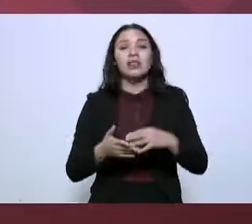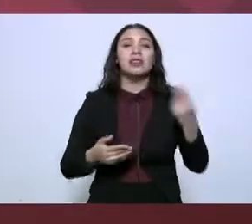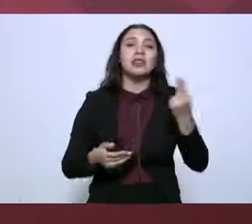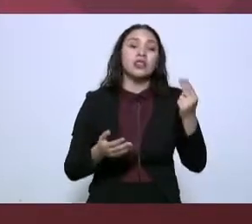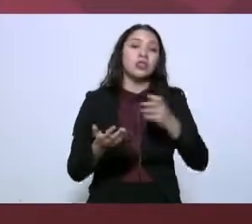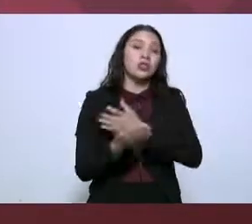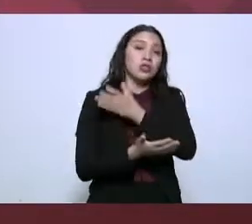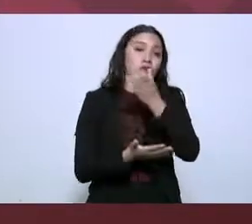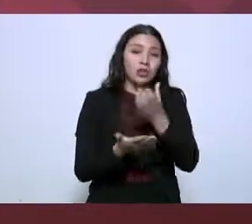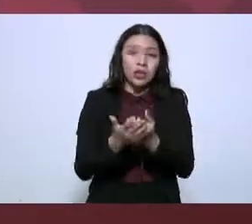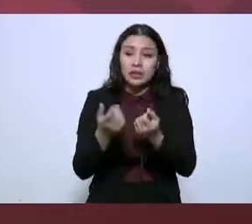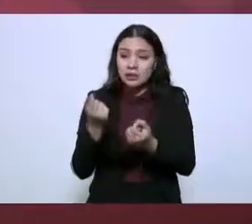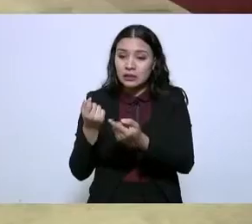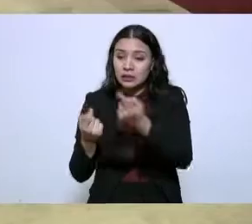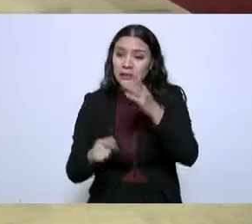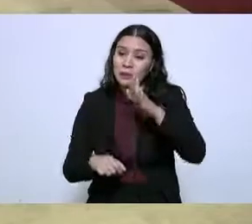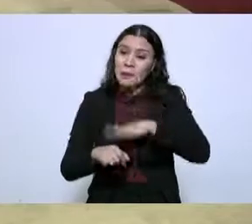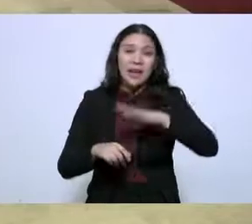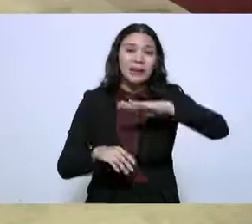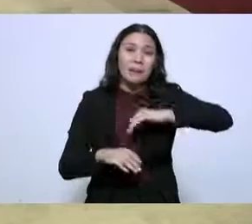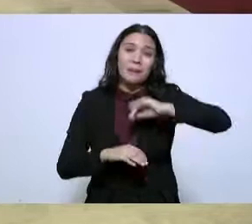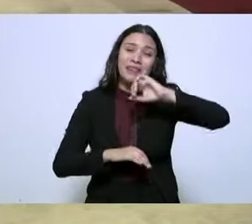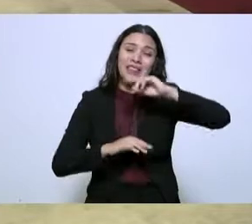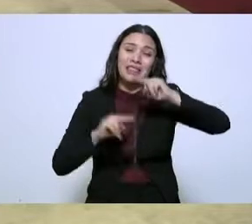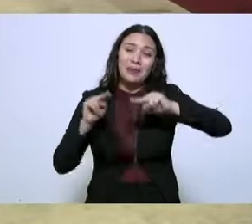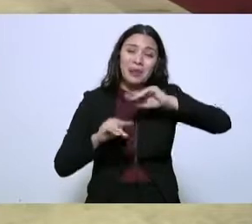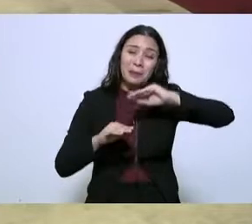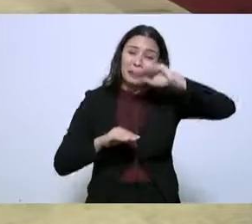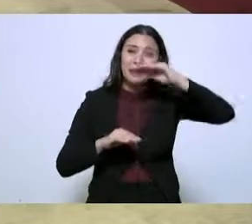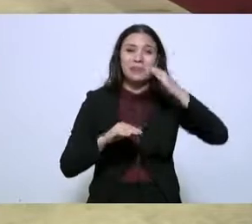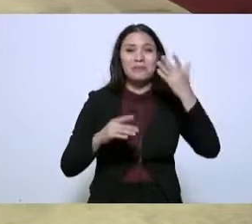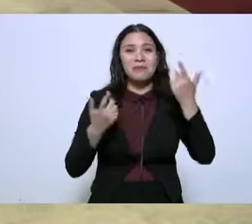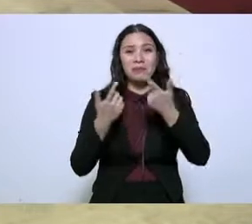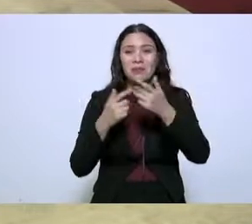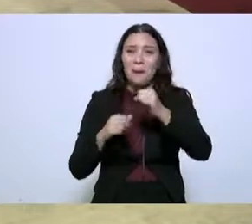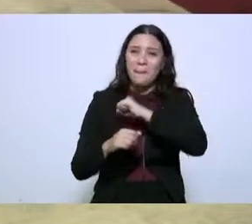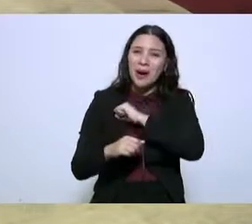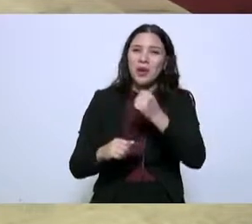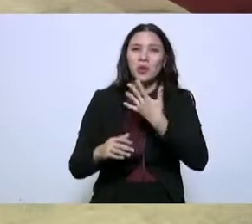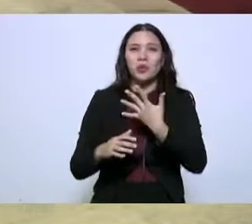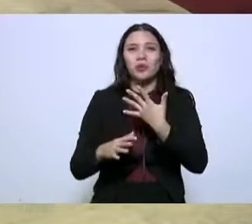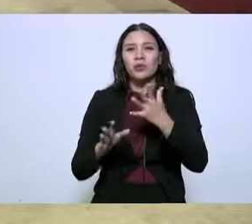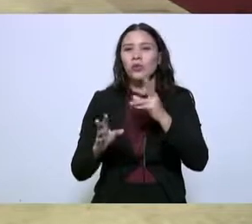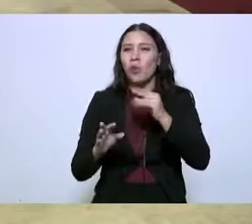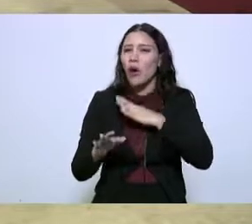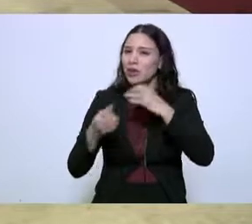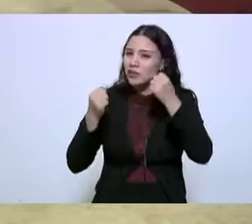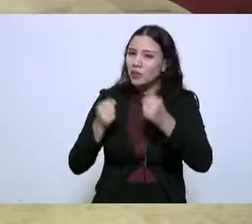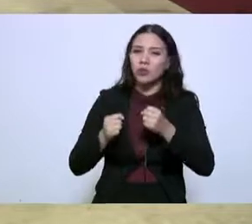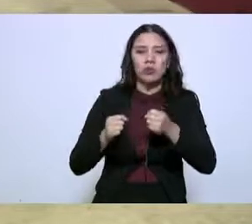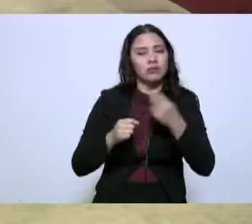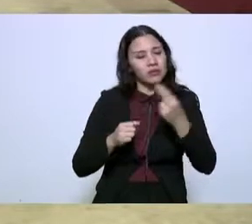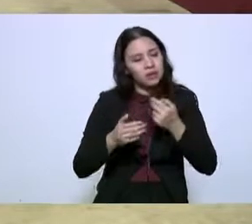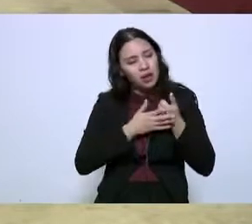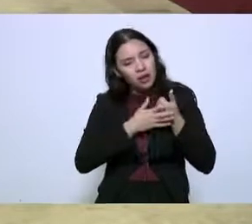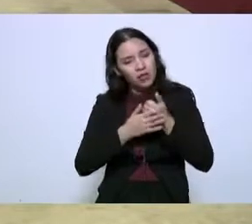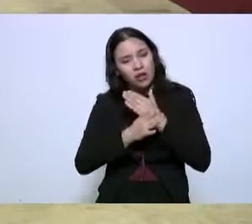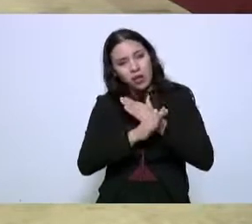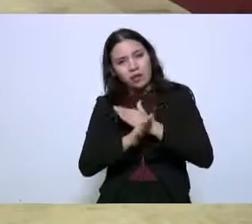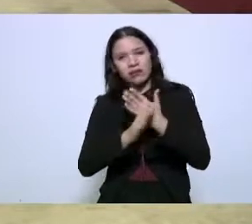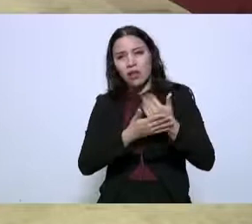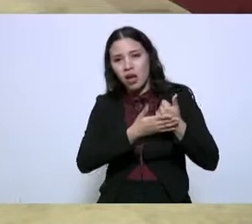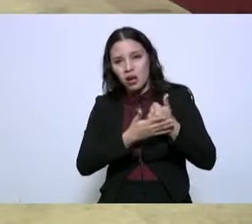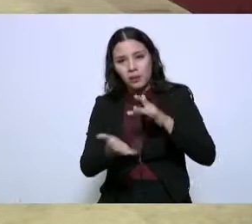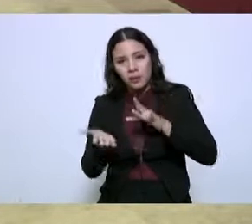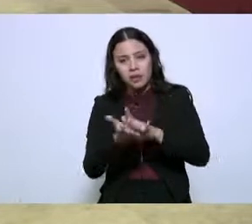municipios que presenten tendencia al alza en incidencia delictiva a través de la reorientación del despliegue, el despliegue que